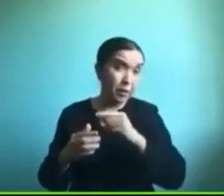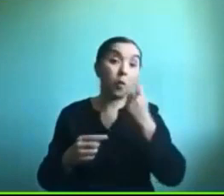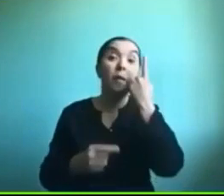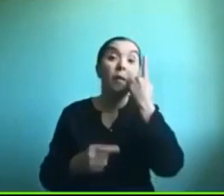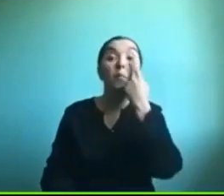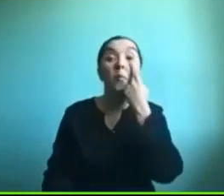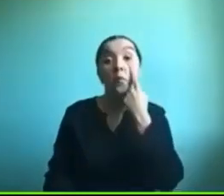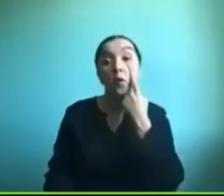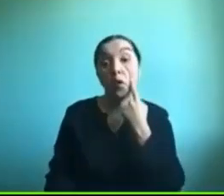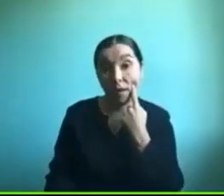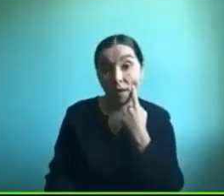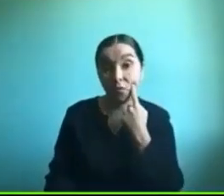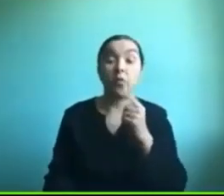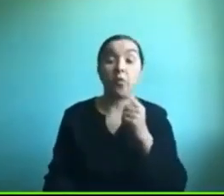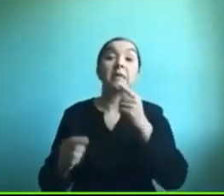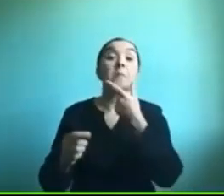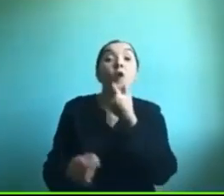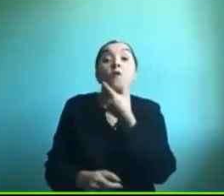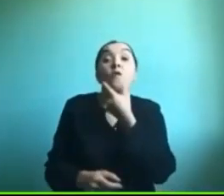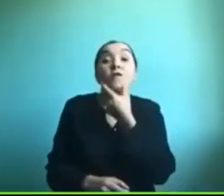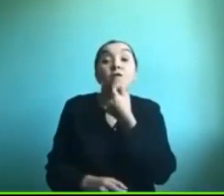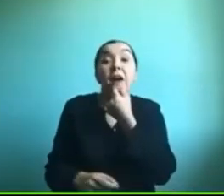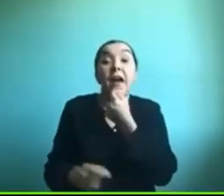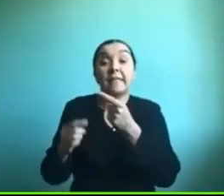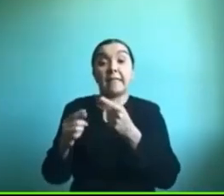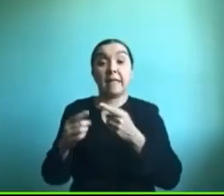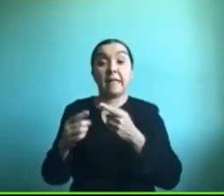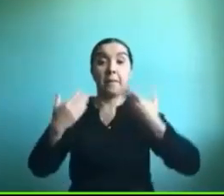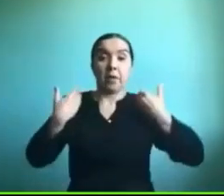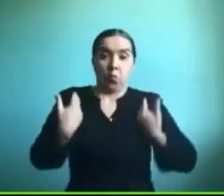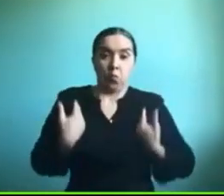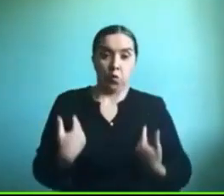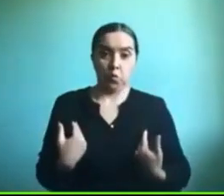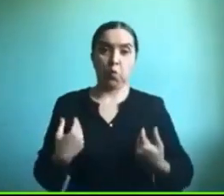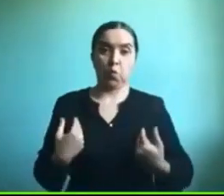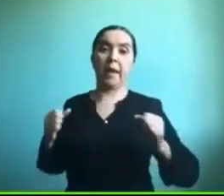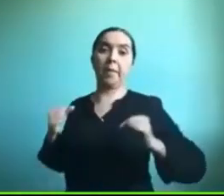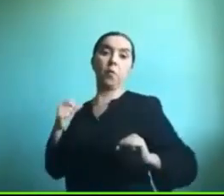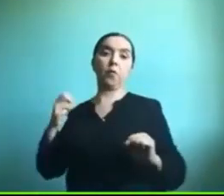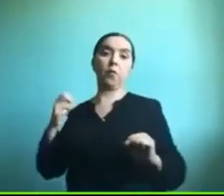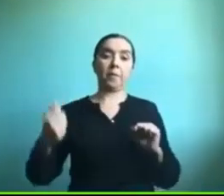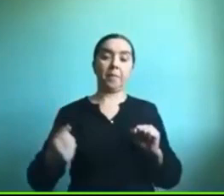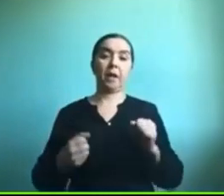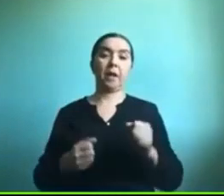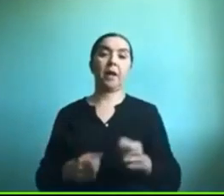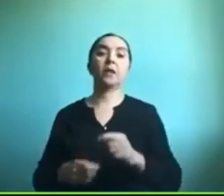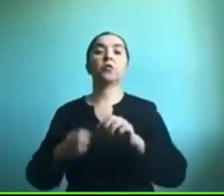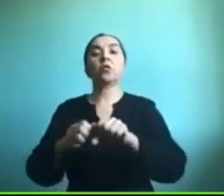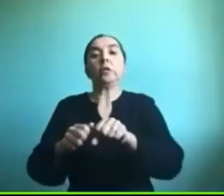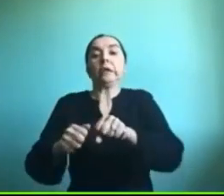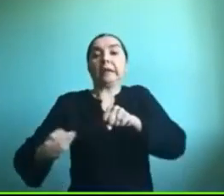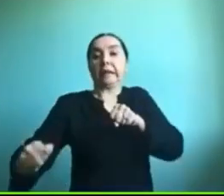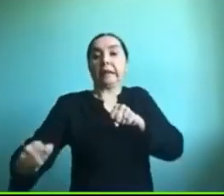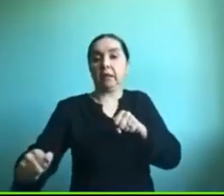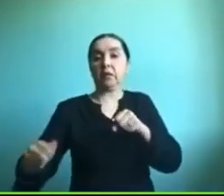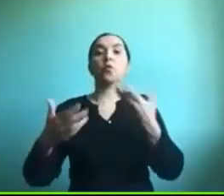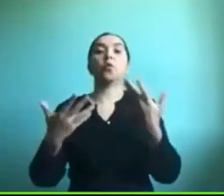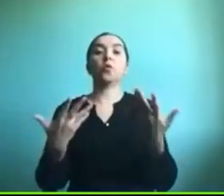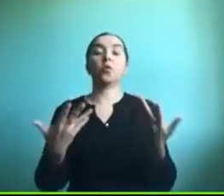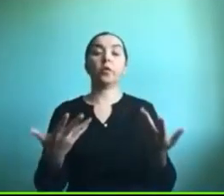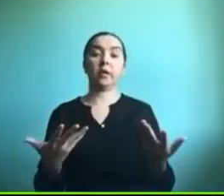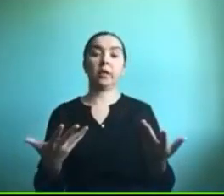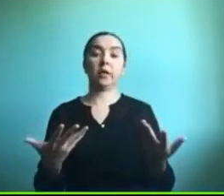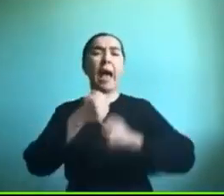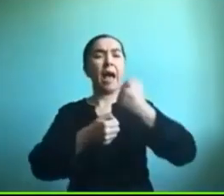para poder lograr mejores posturas mejores movimientos mayor atención hace unos años atrás tuvimos un